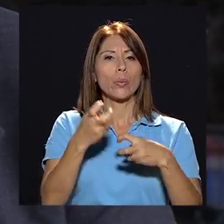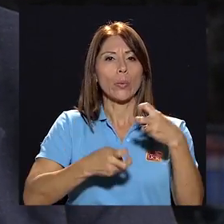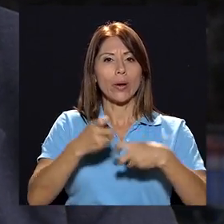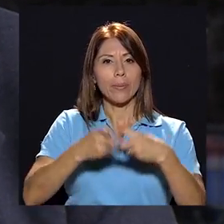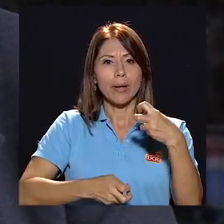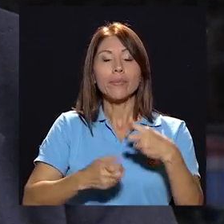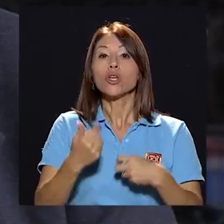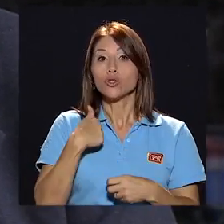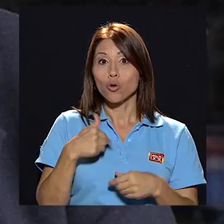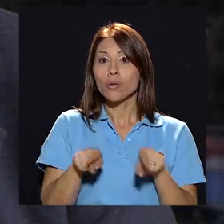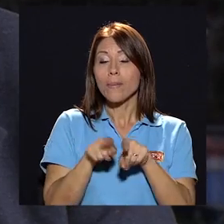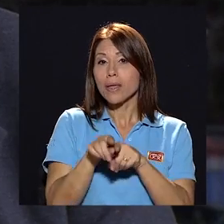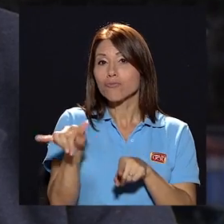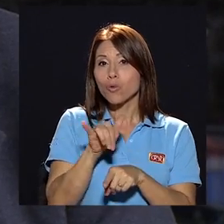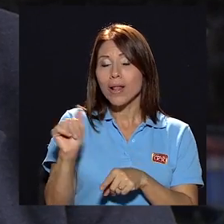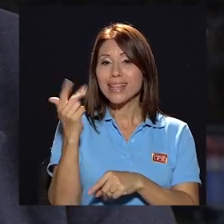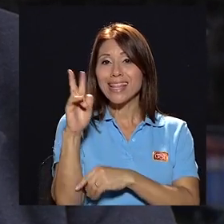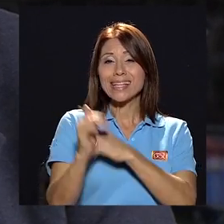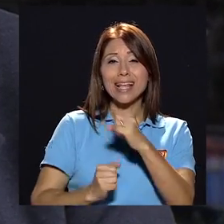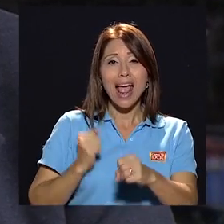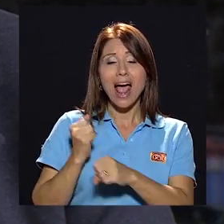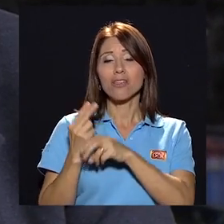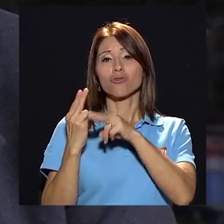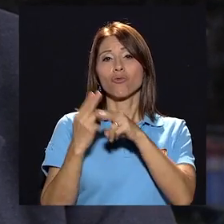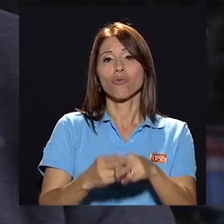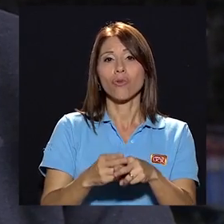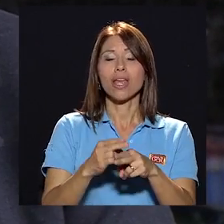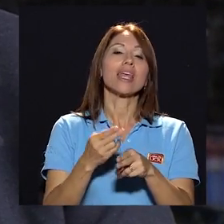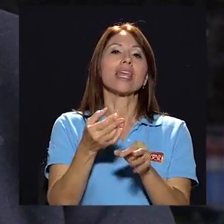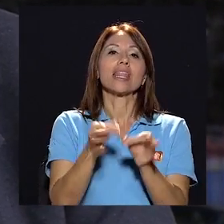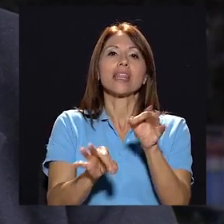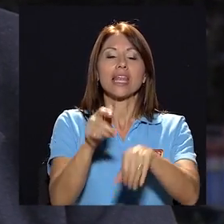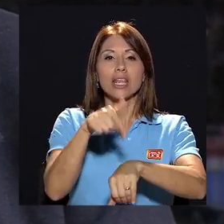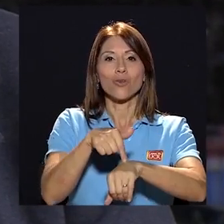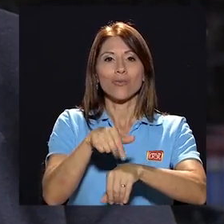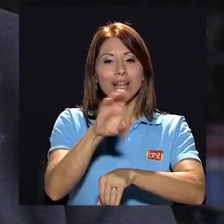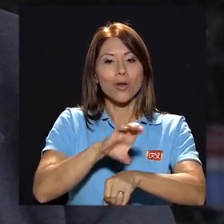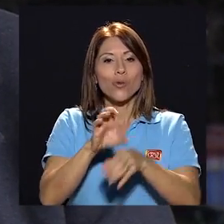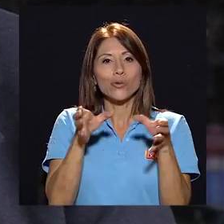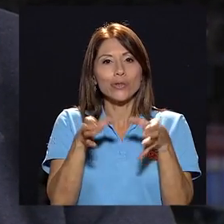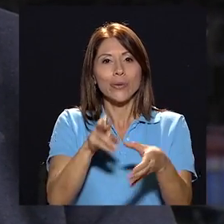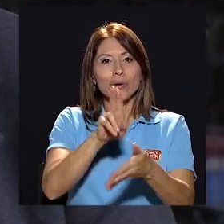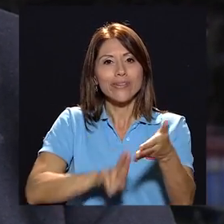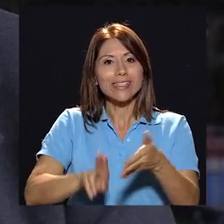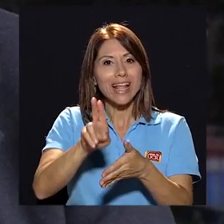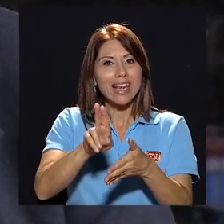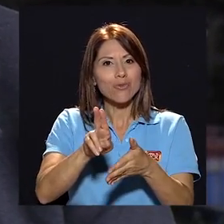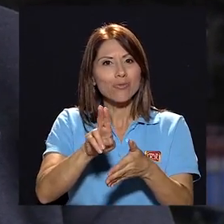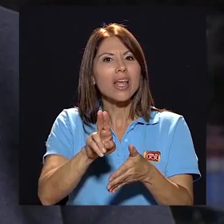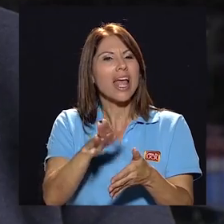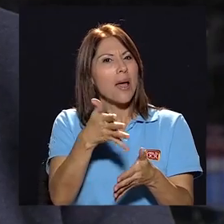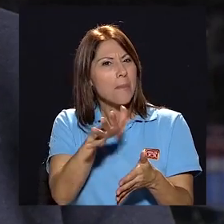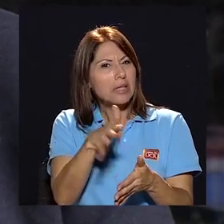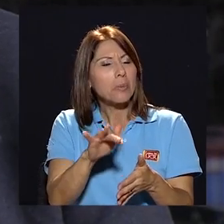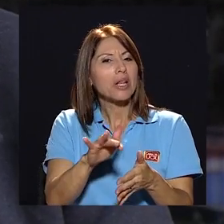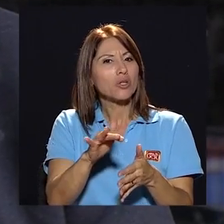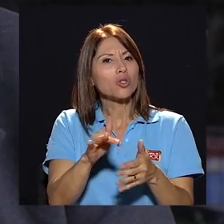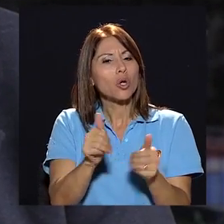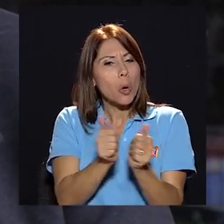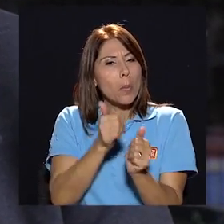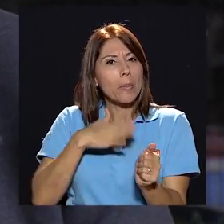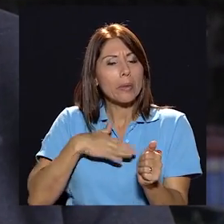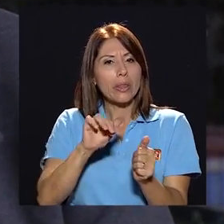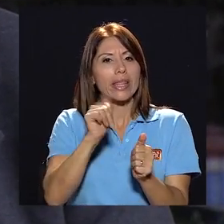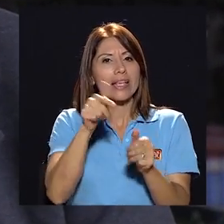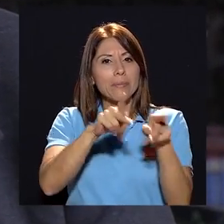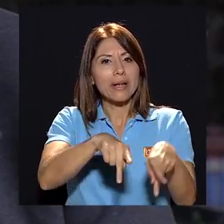Pasé 13 años interino en el Consejo Universitario y sé lo que es. detrás de mí había una gran cadena de más o menos 10 personas